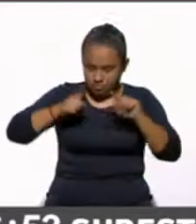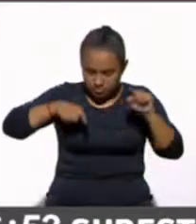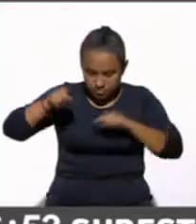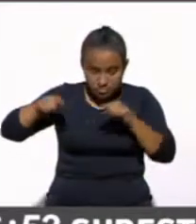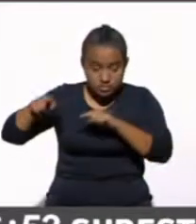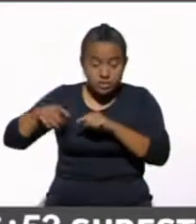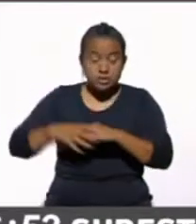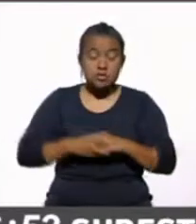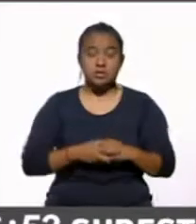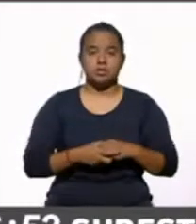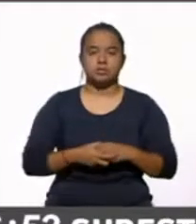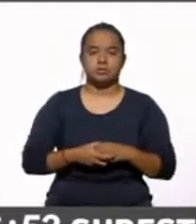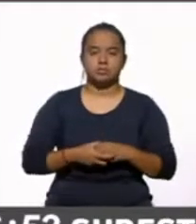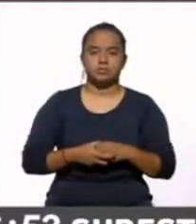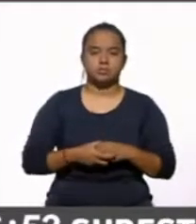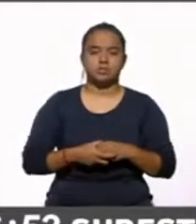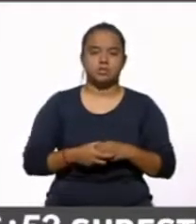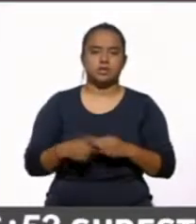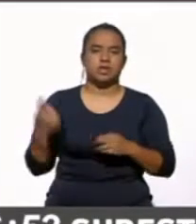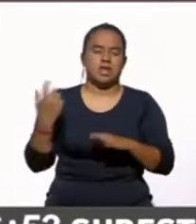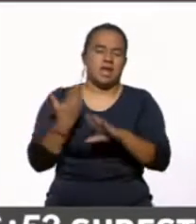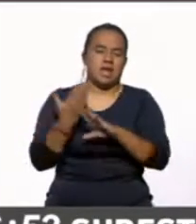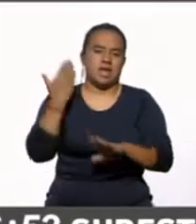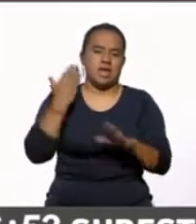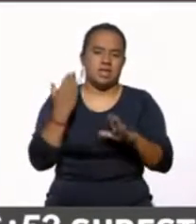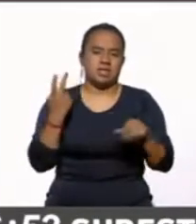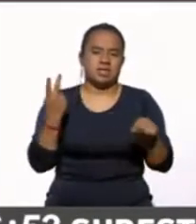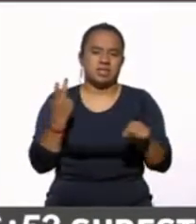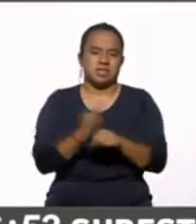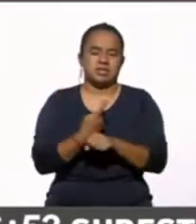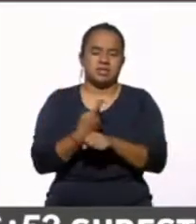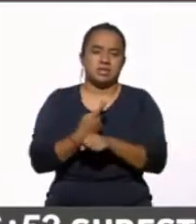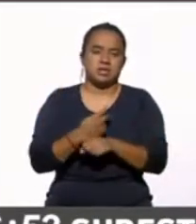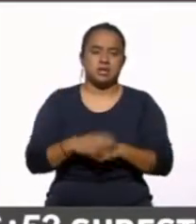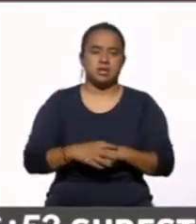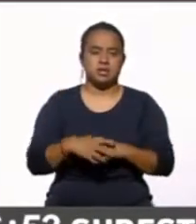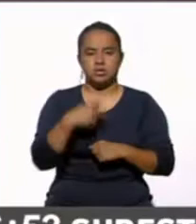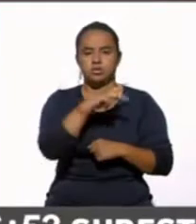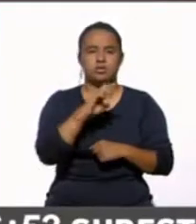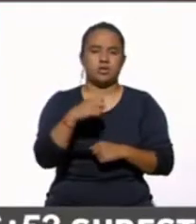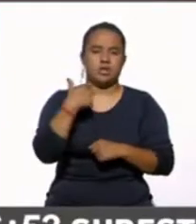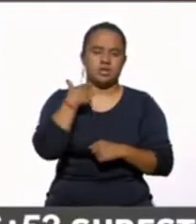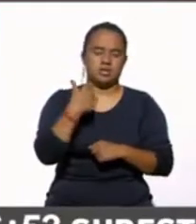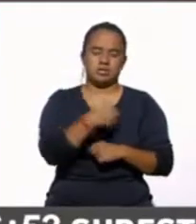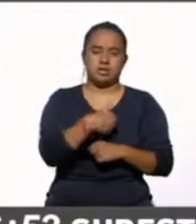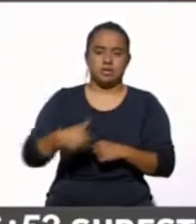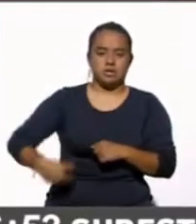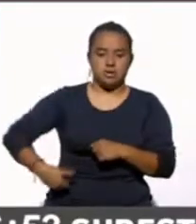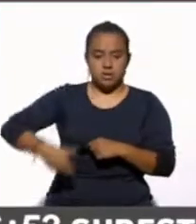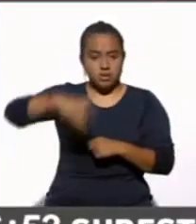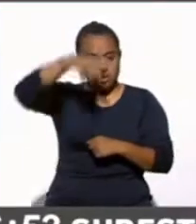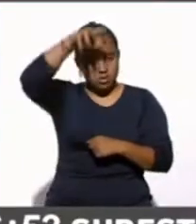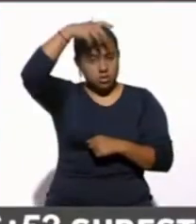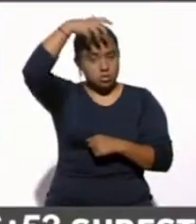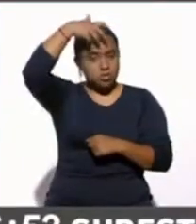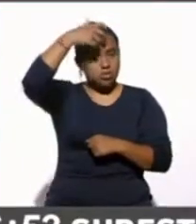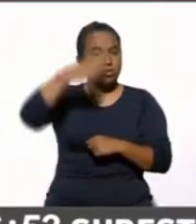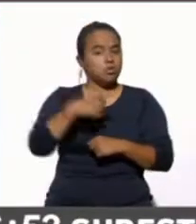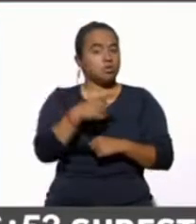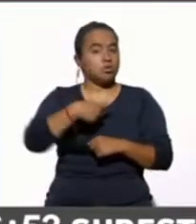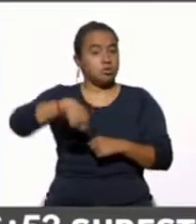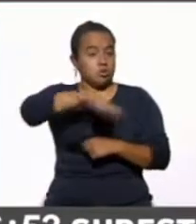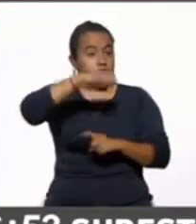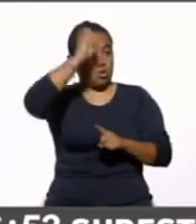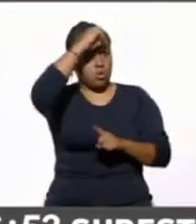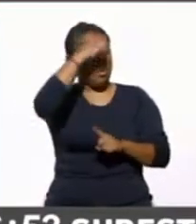que no obstante lo que pasó durante la administración del expresidente Trump, no cambió nuestra